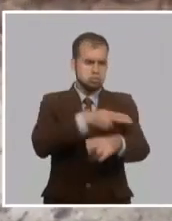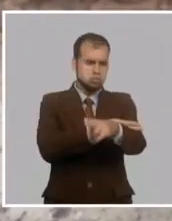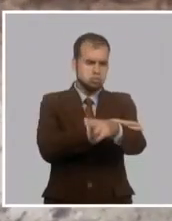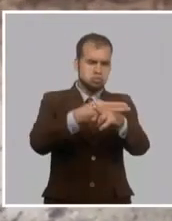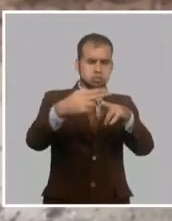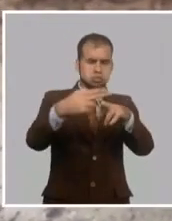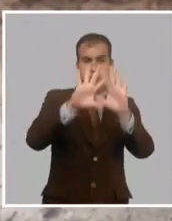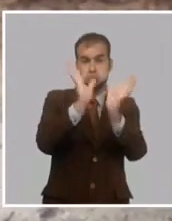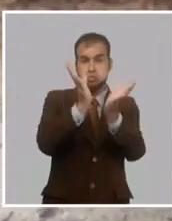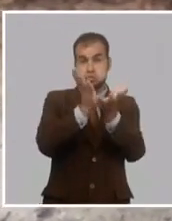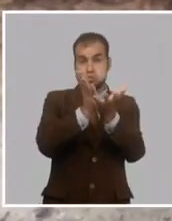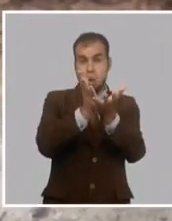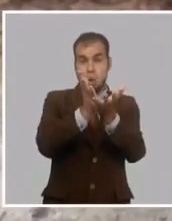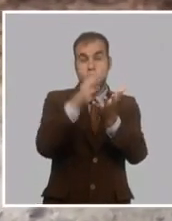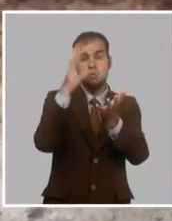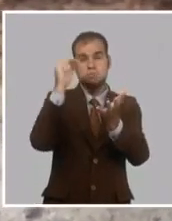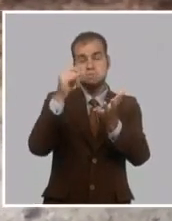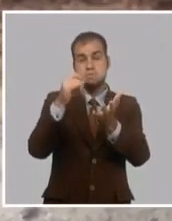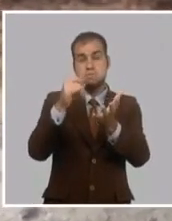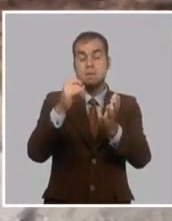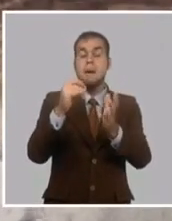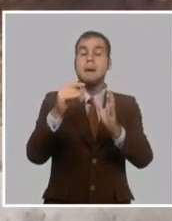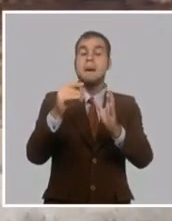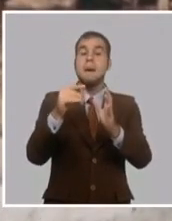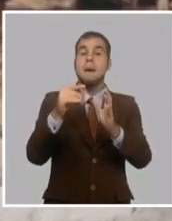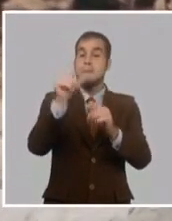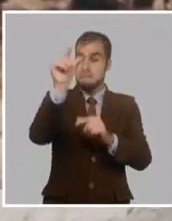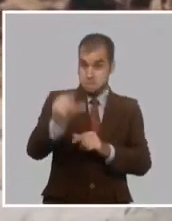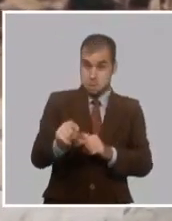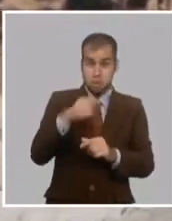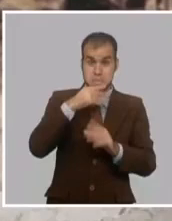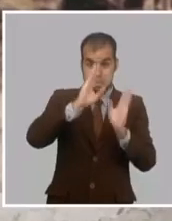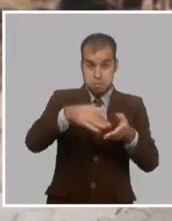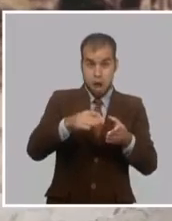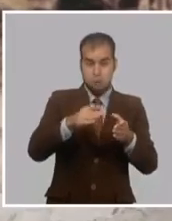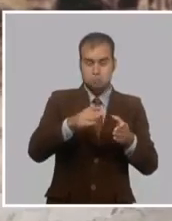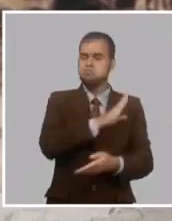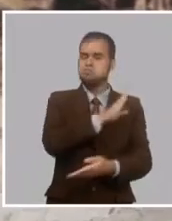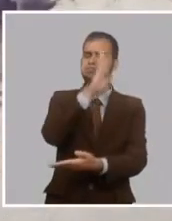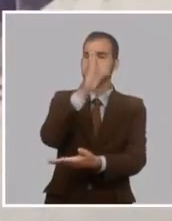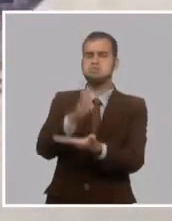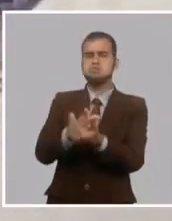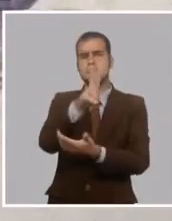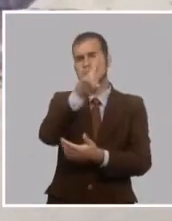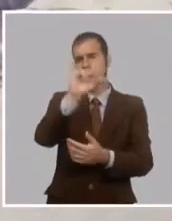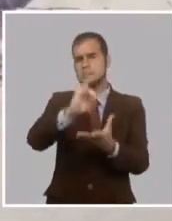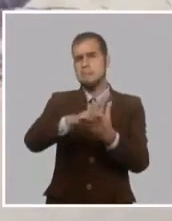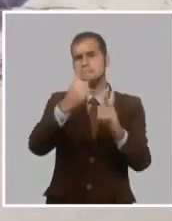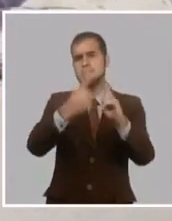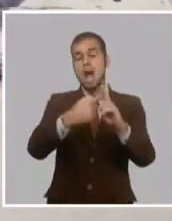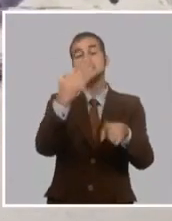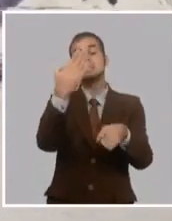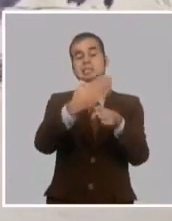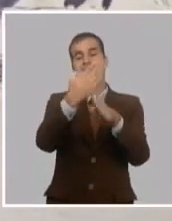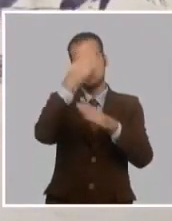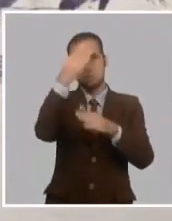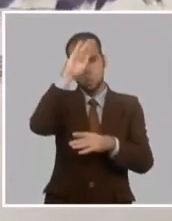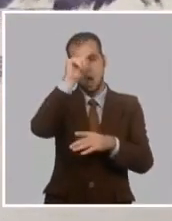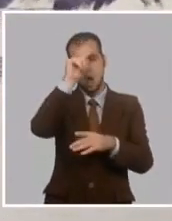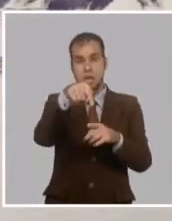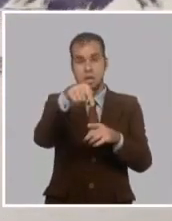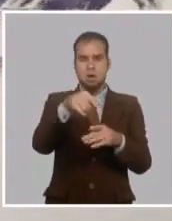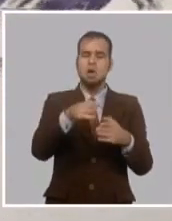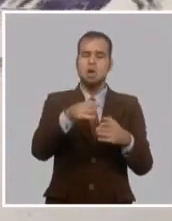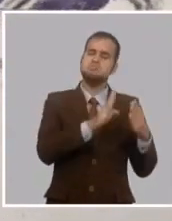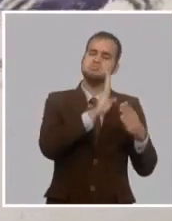sus restos llegan a la terminal de ferrocarril de Santiago de Cuba el 26 de mayo y se trasladaron al cementerio donde